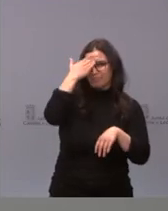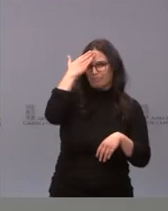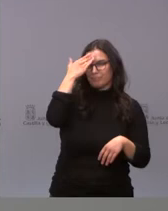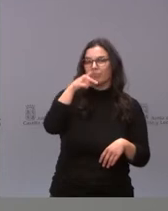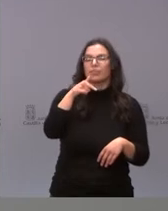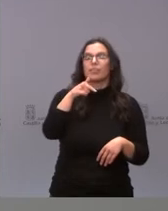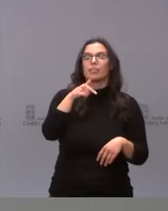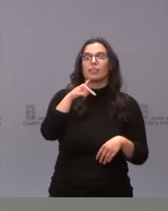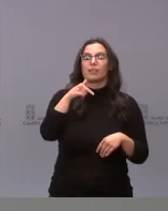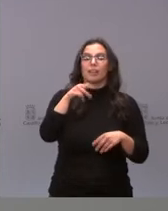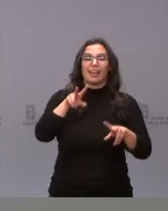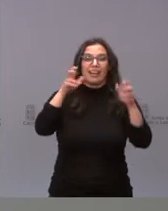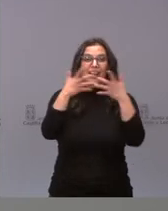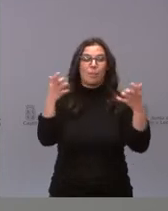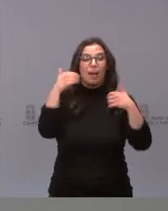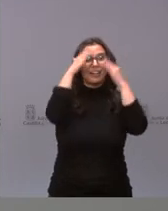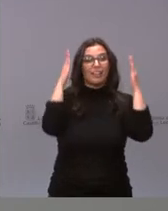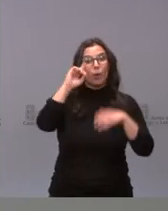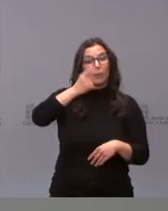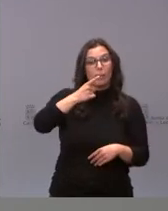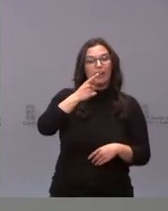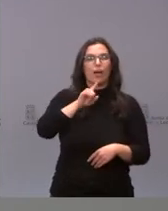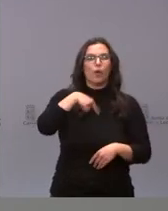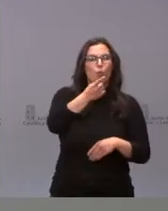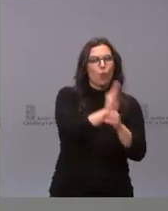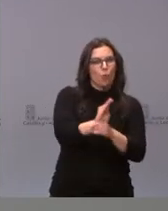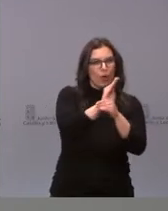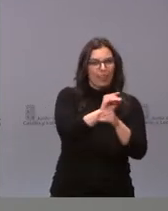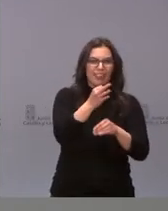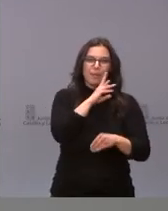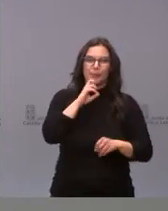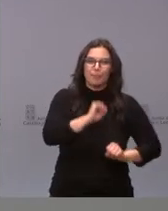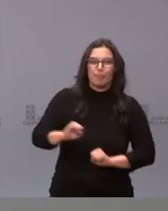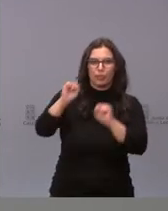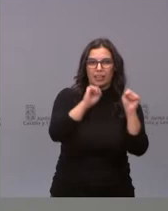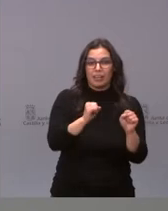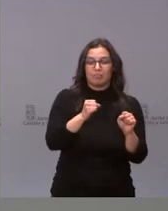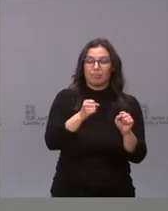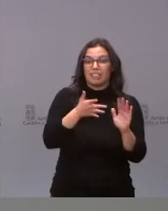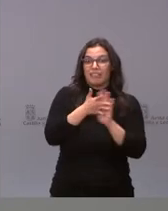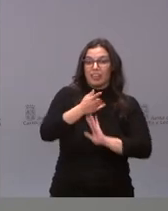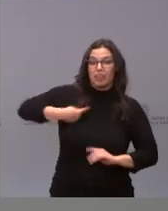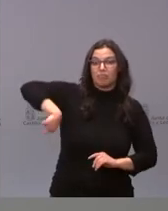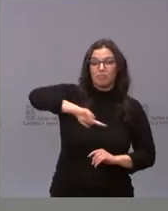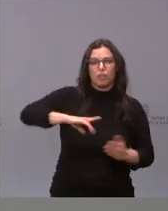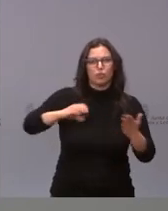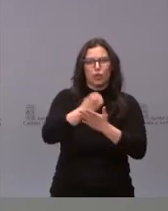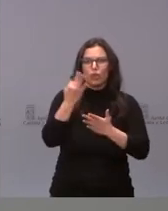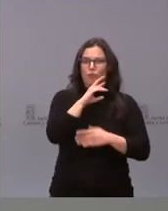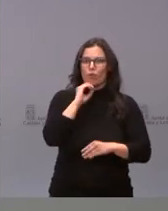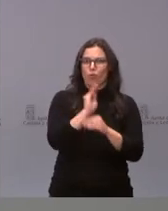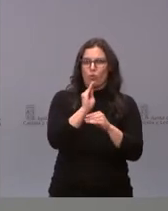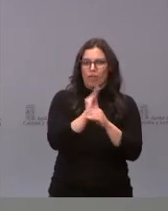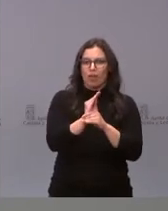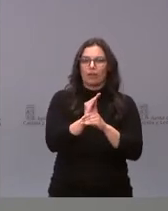la atención primaria te cuida, protégela, nos recuerda que esto es una tarea de todos nosotros, de los pacientes, de los